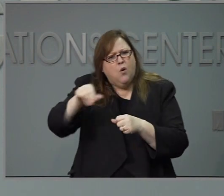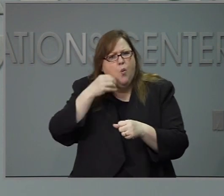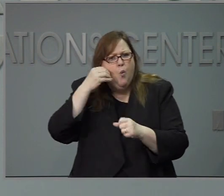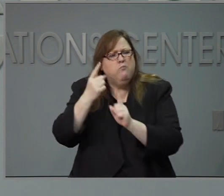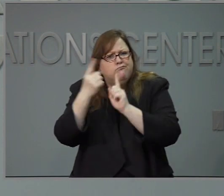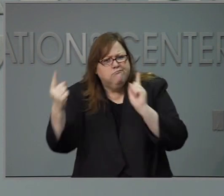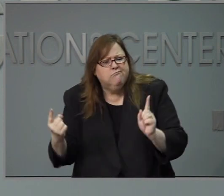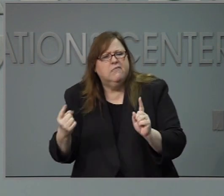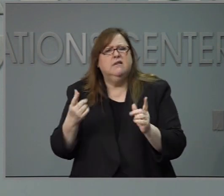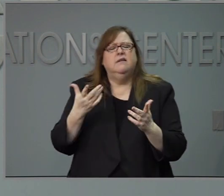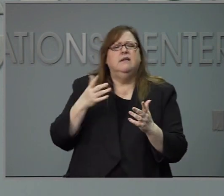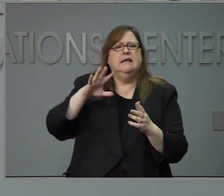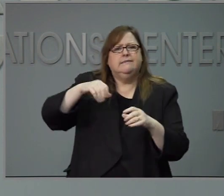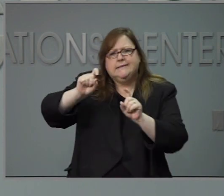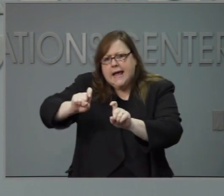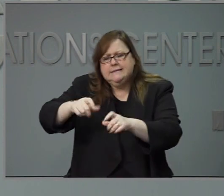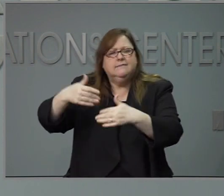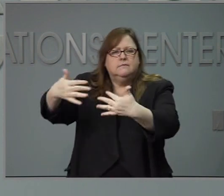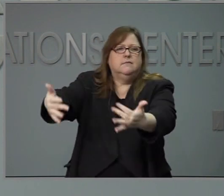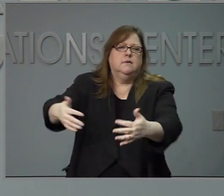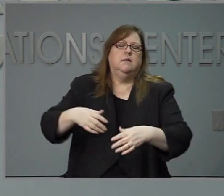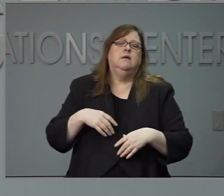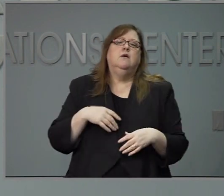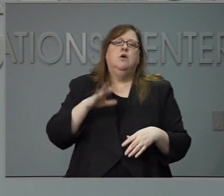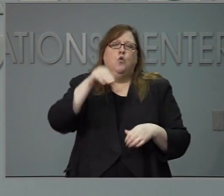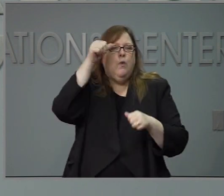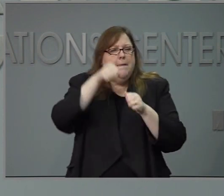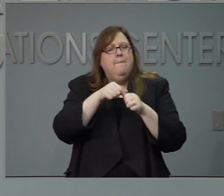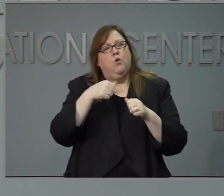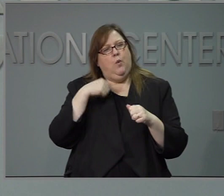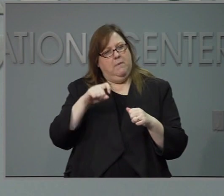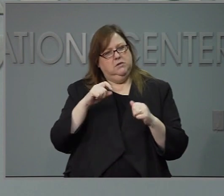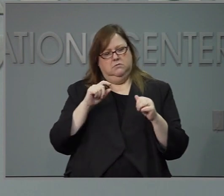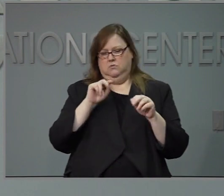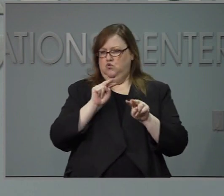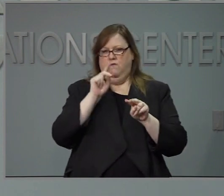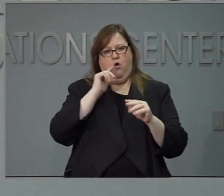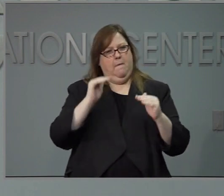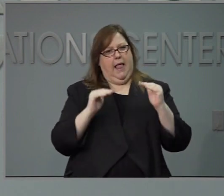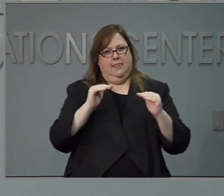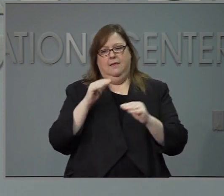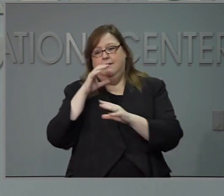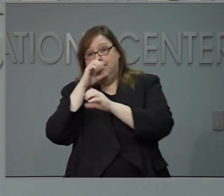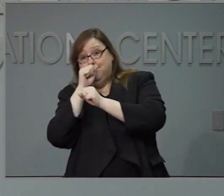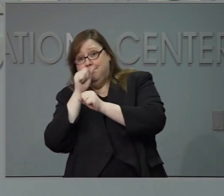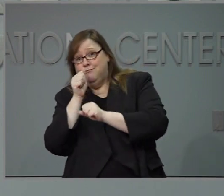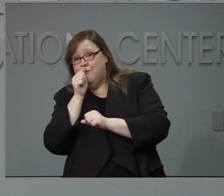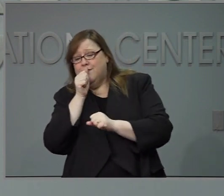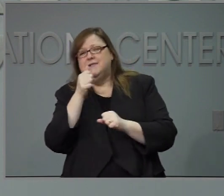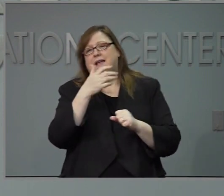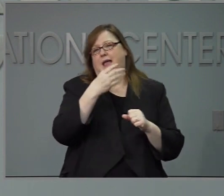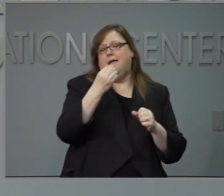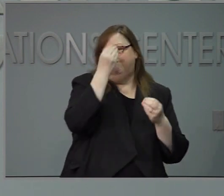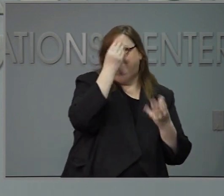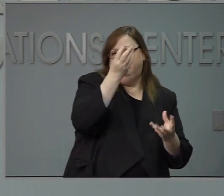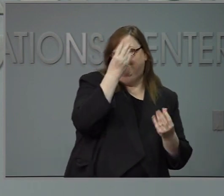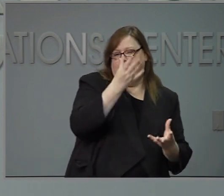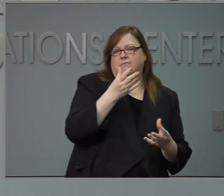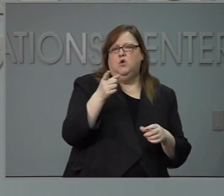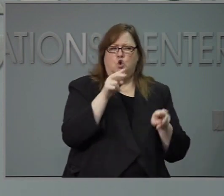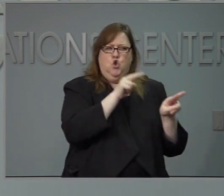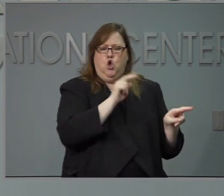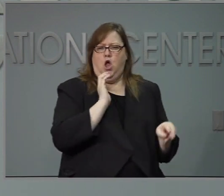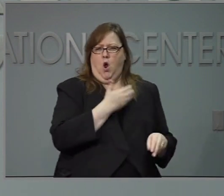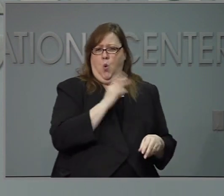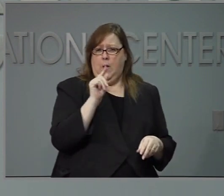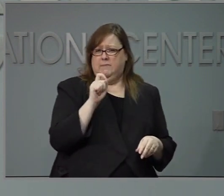tener, pero pueden ir a la página web y va a poder ver los brotes el de las escuelas que nosotros estamos actualizando